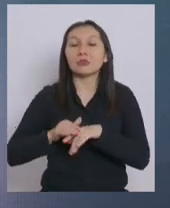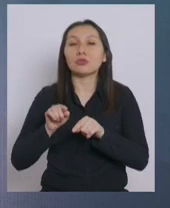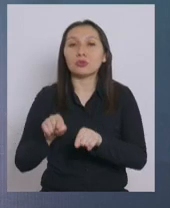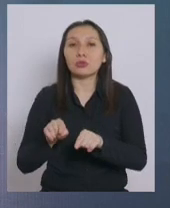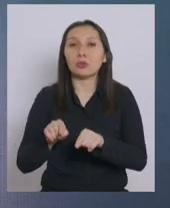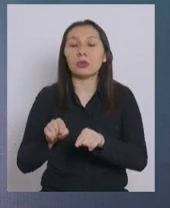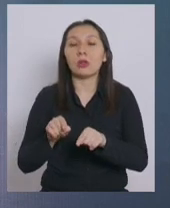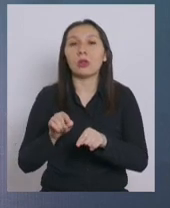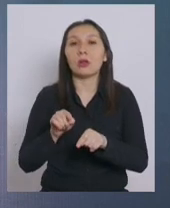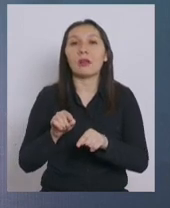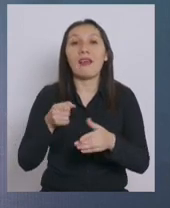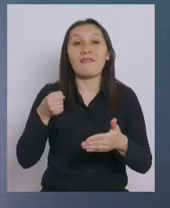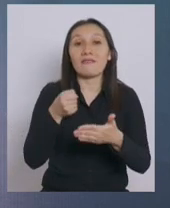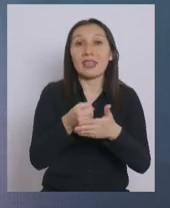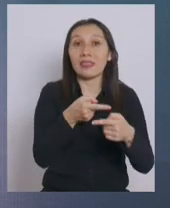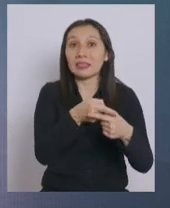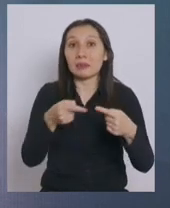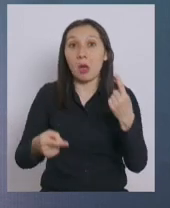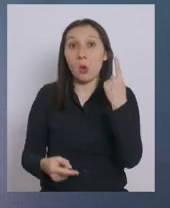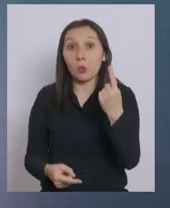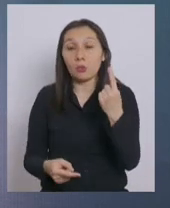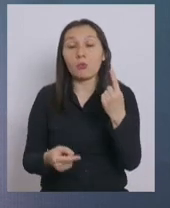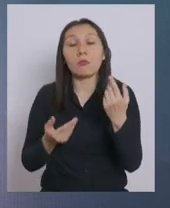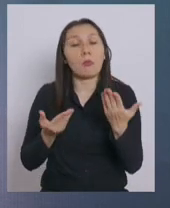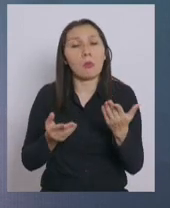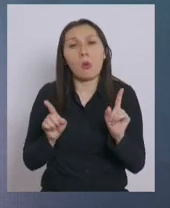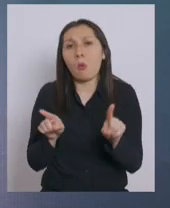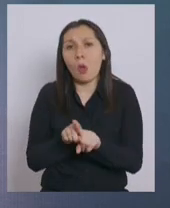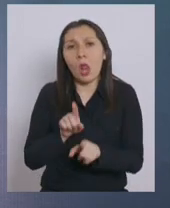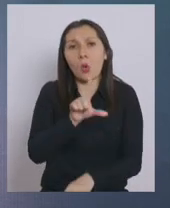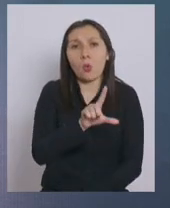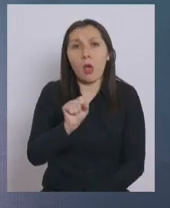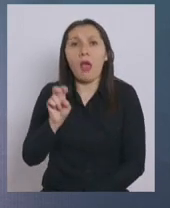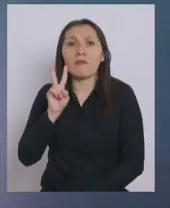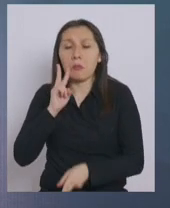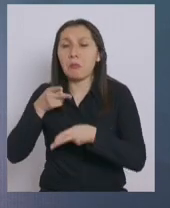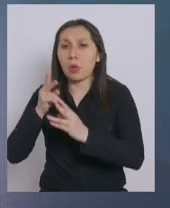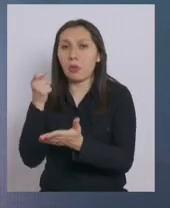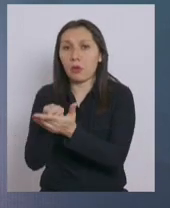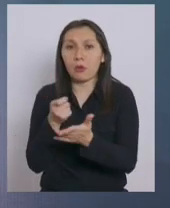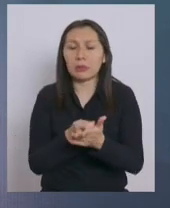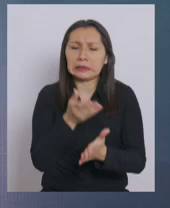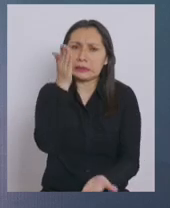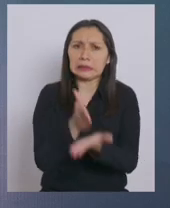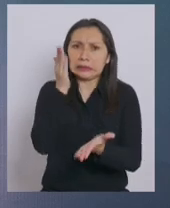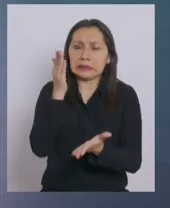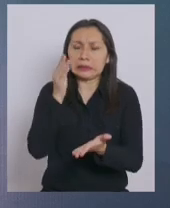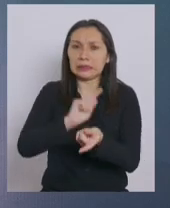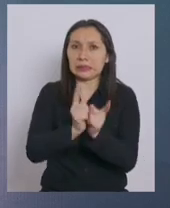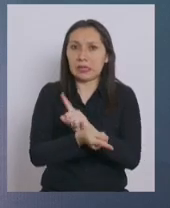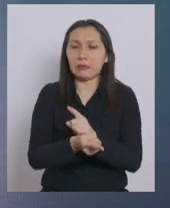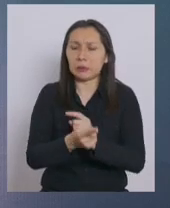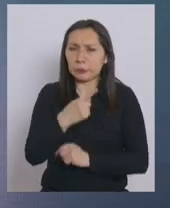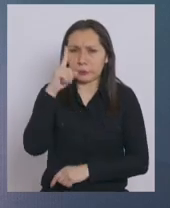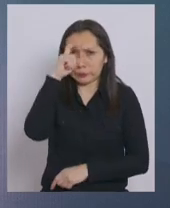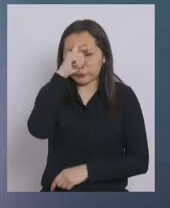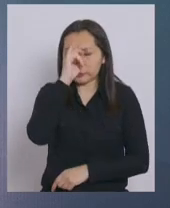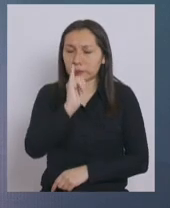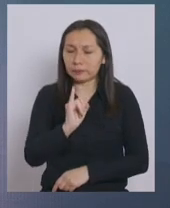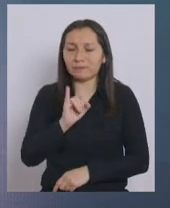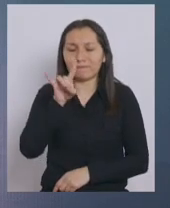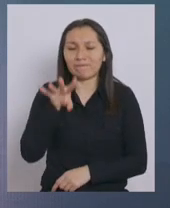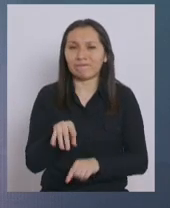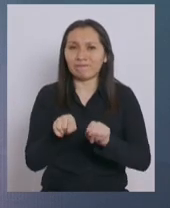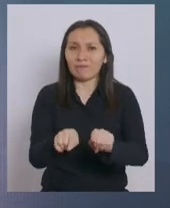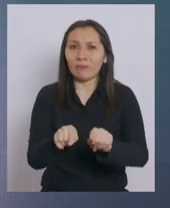para el fin de semana, ellos pueden funcionar de lunes a viernes. Es una medida estricta, es una medida dura, lo sabemos,